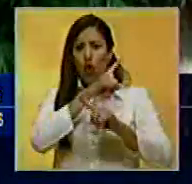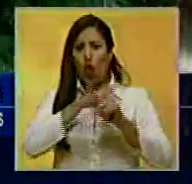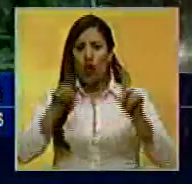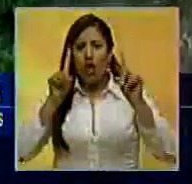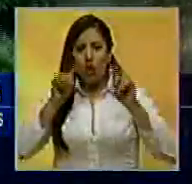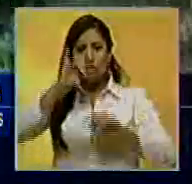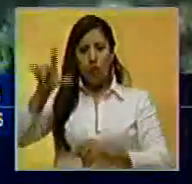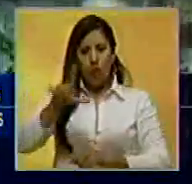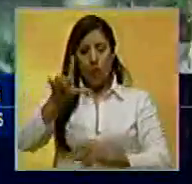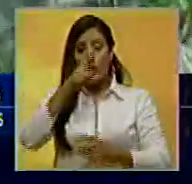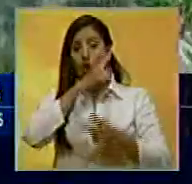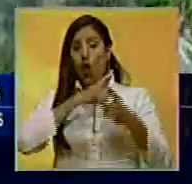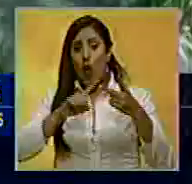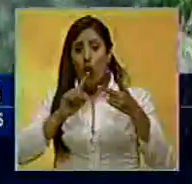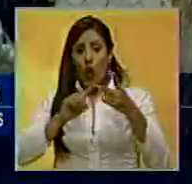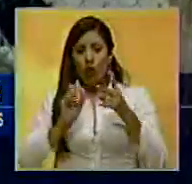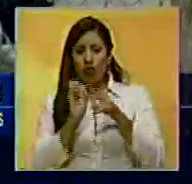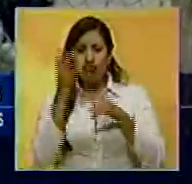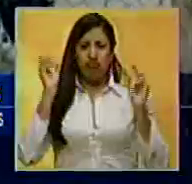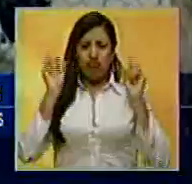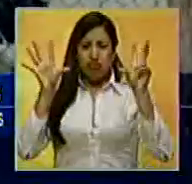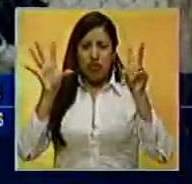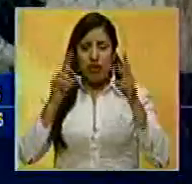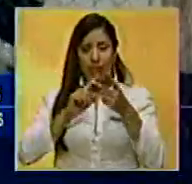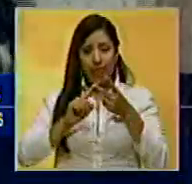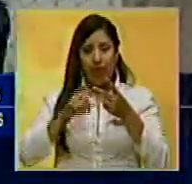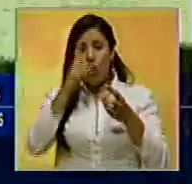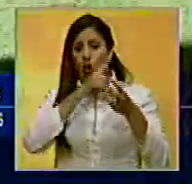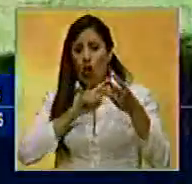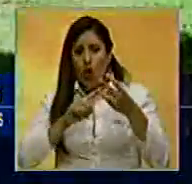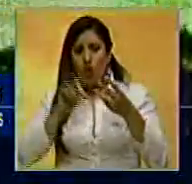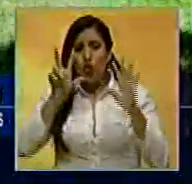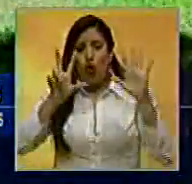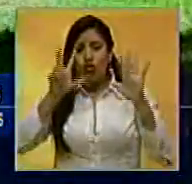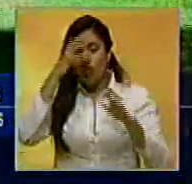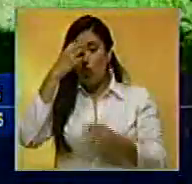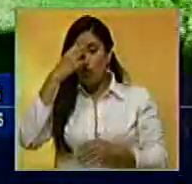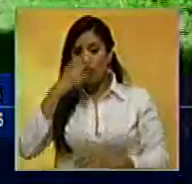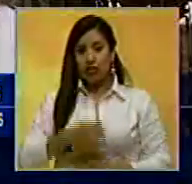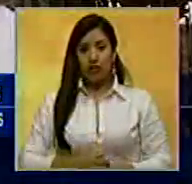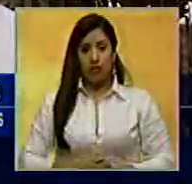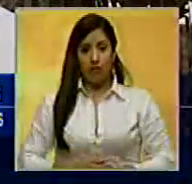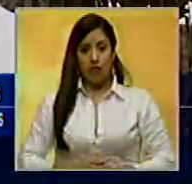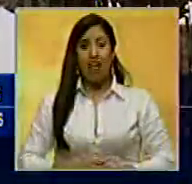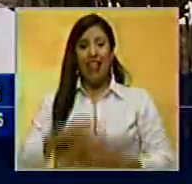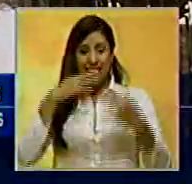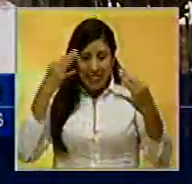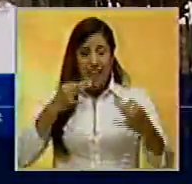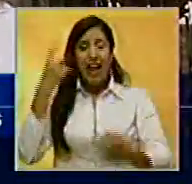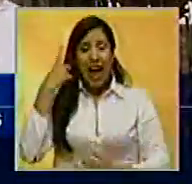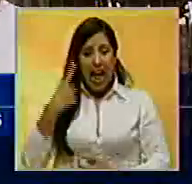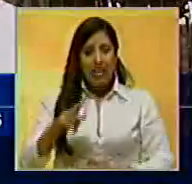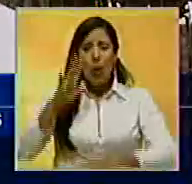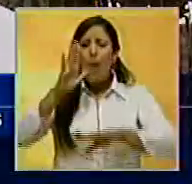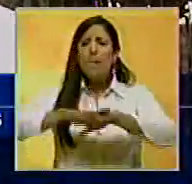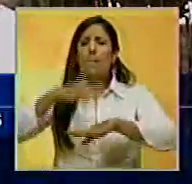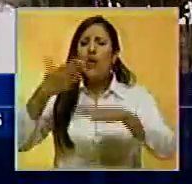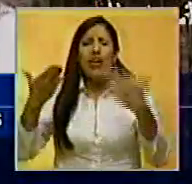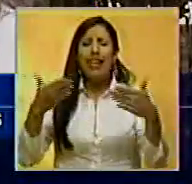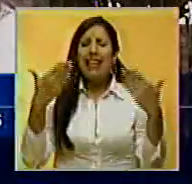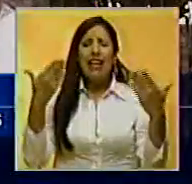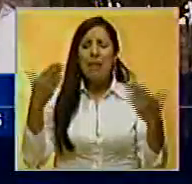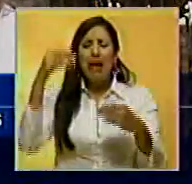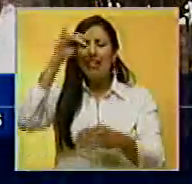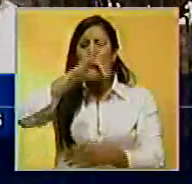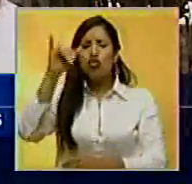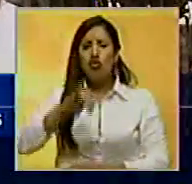julio. Un cuerpo espín, un báquiro y ocho cochinos vietnamistas. Hay una realidad, ¿por qué es lo que está pasando